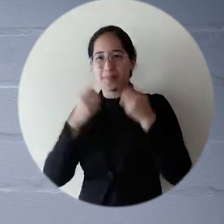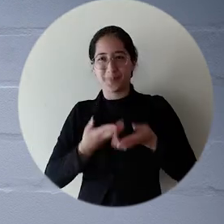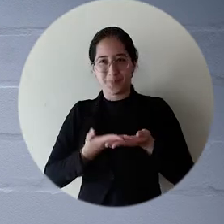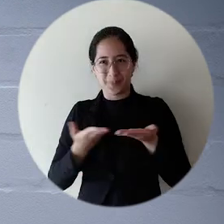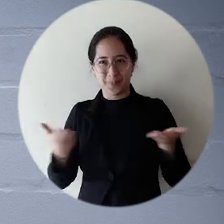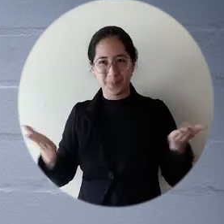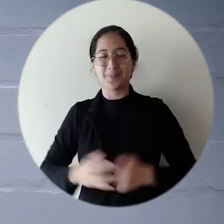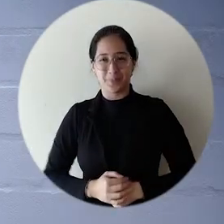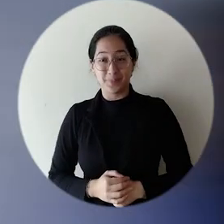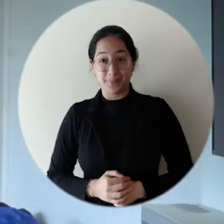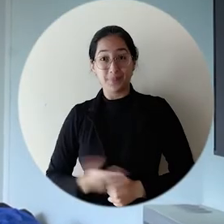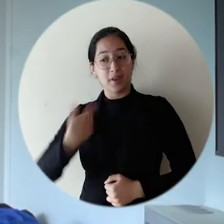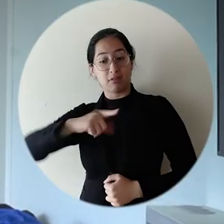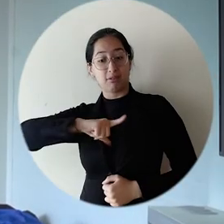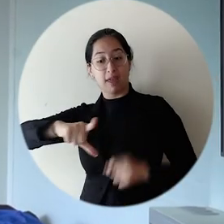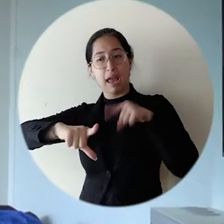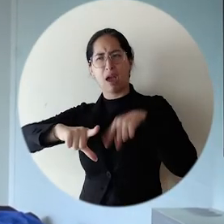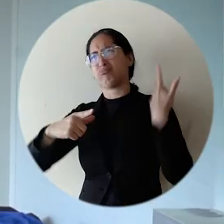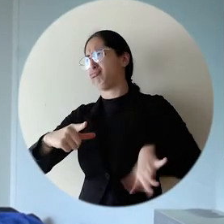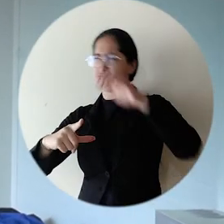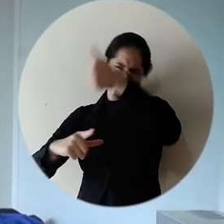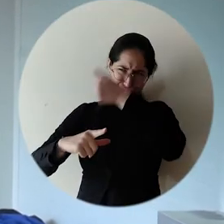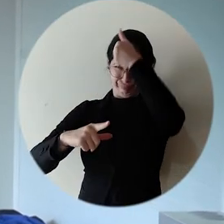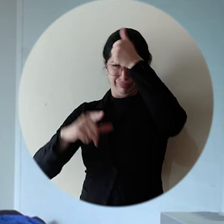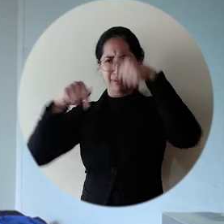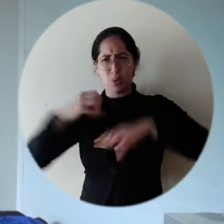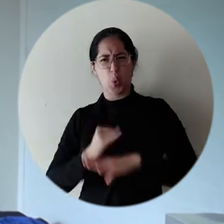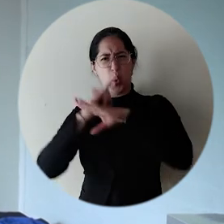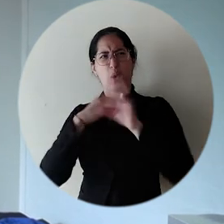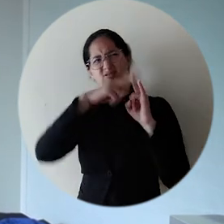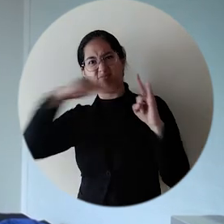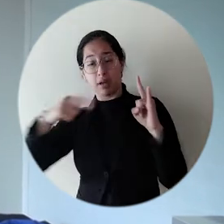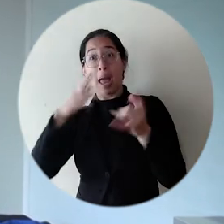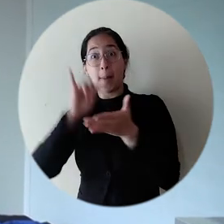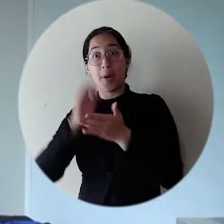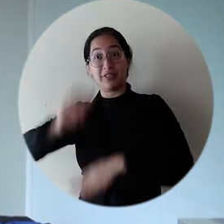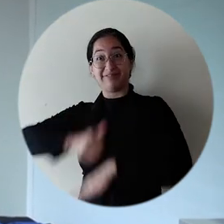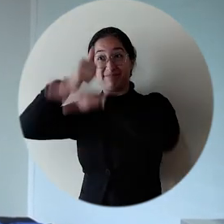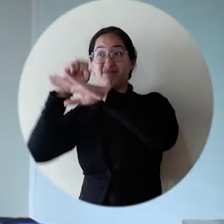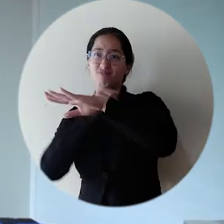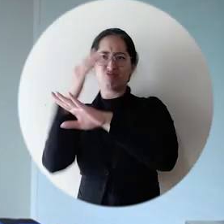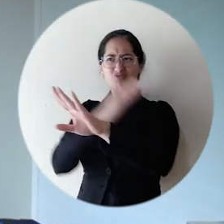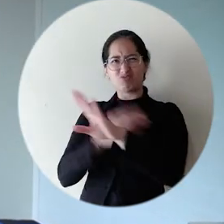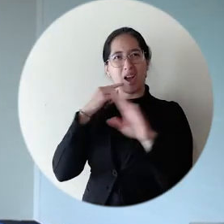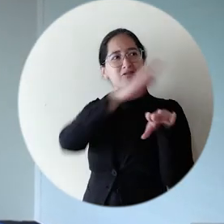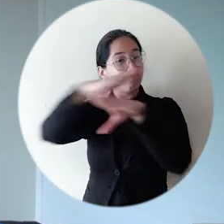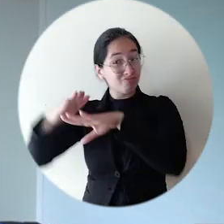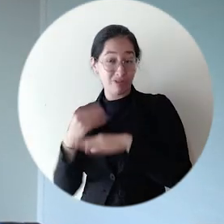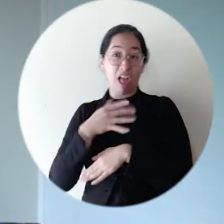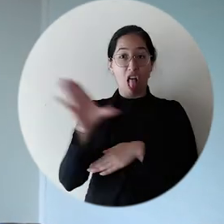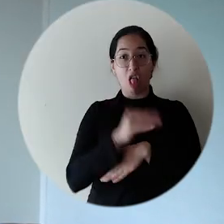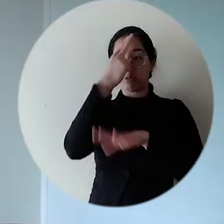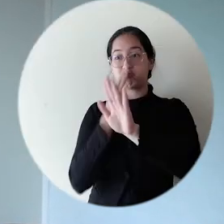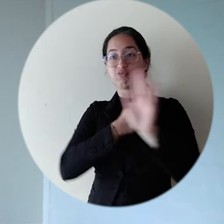que aparece en la parte de abajo. El liderazgo es una apuesta institucional en la Universidad del Magdalena. En este sentido, nuestro rector, bajo el compromiso que